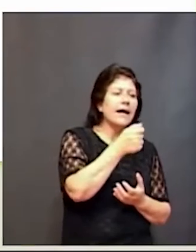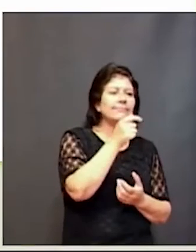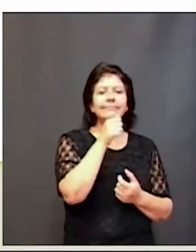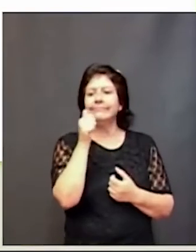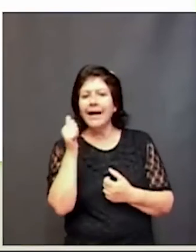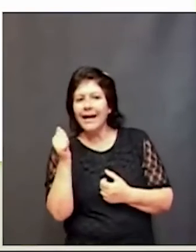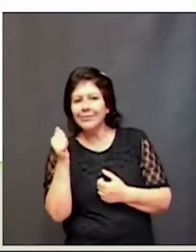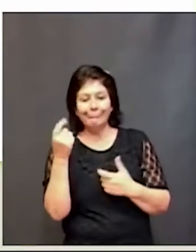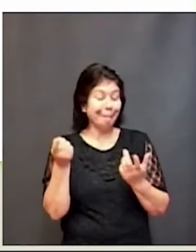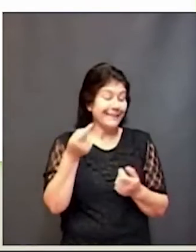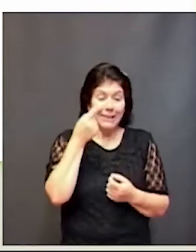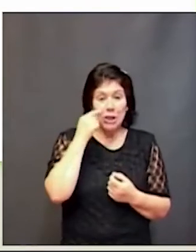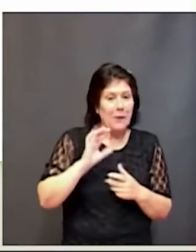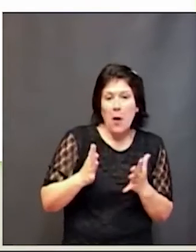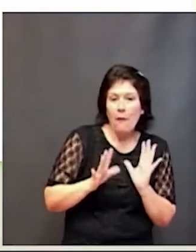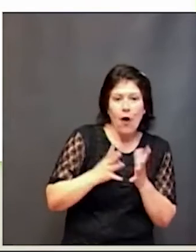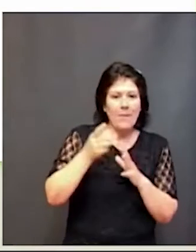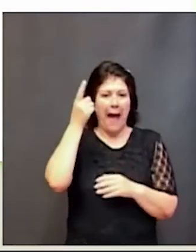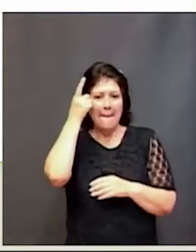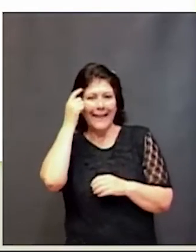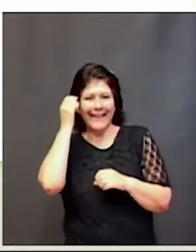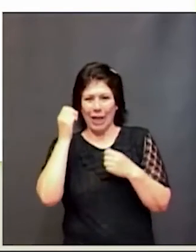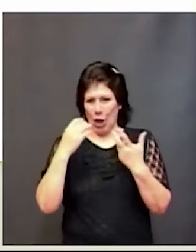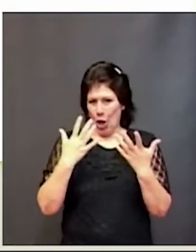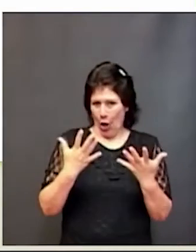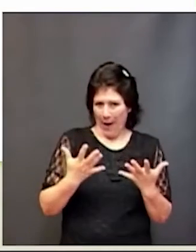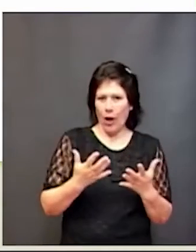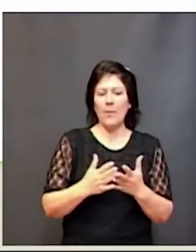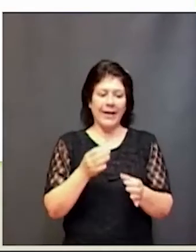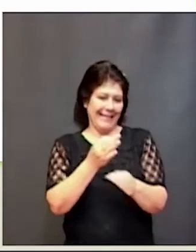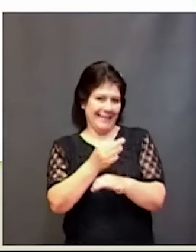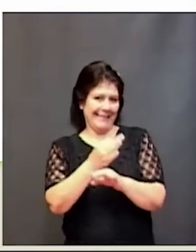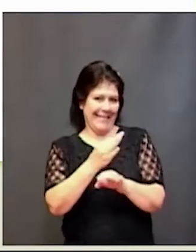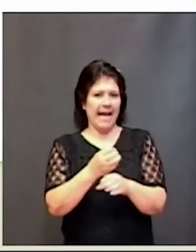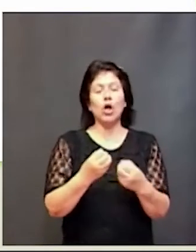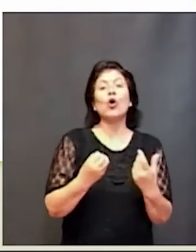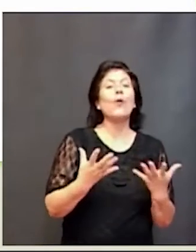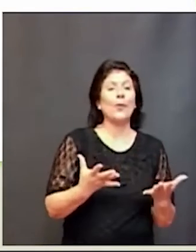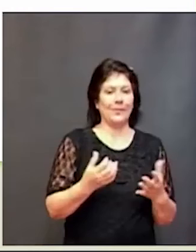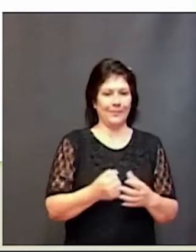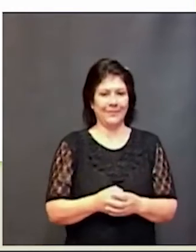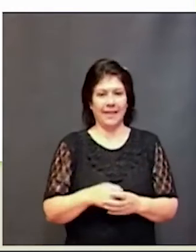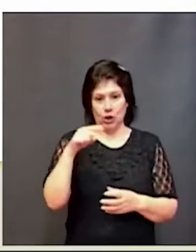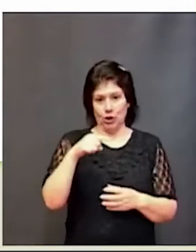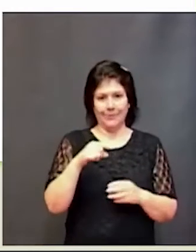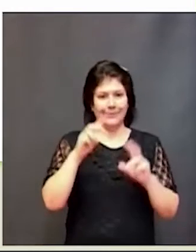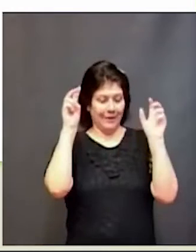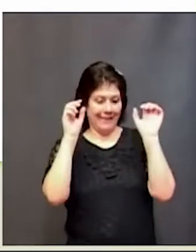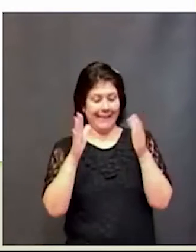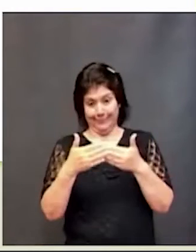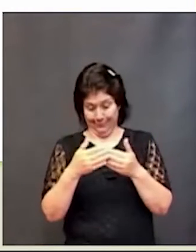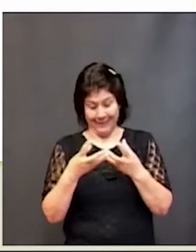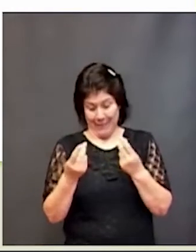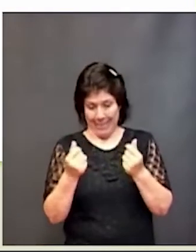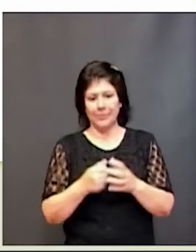si no sabemos cómo aprendemos cómo podríamos saber cómo enseñar y aquí cierro con esta frase que me